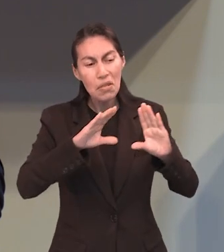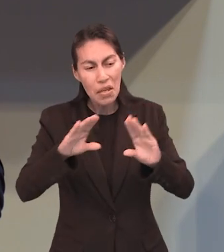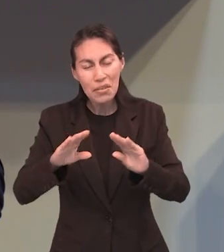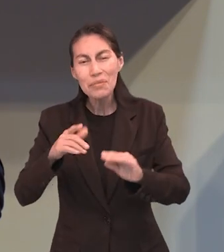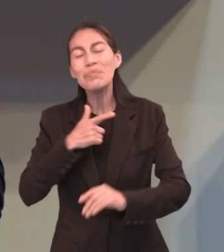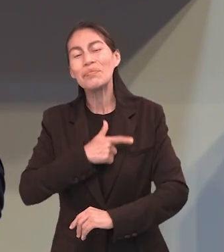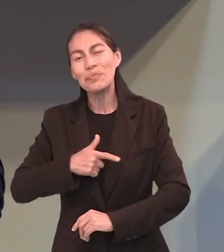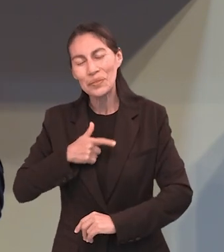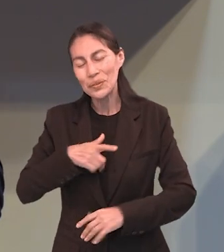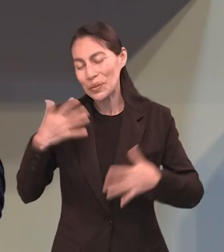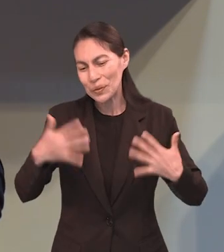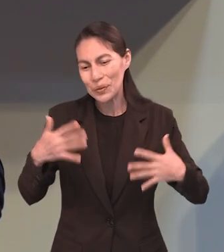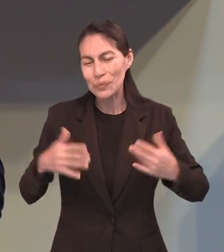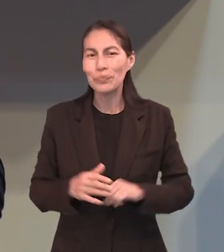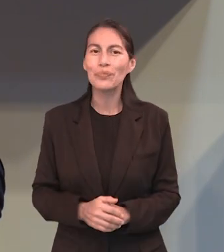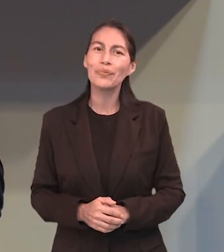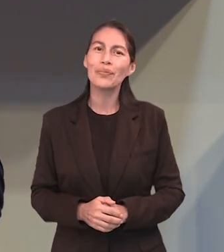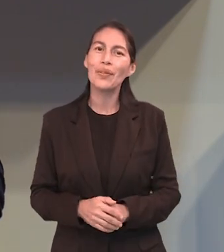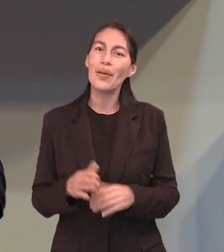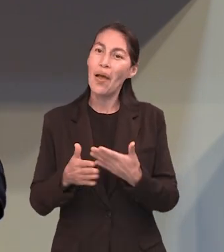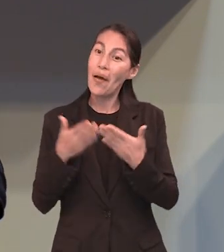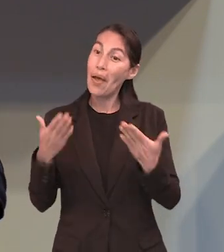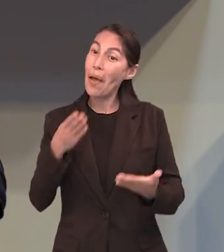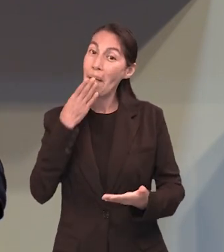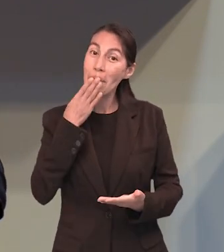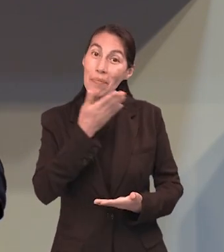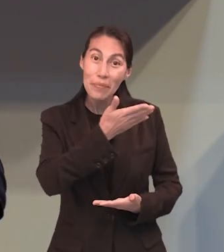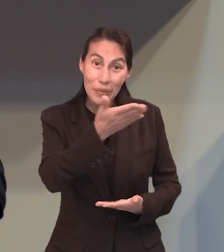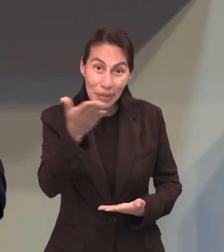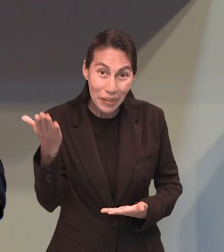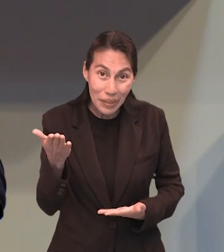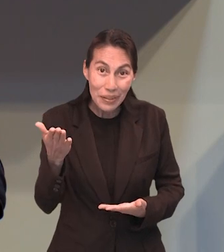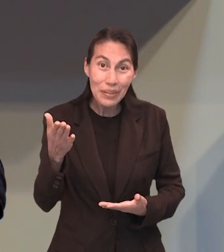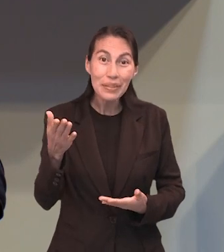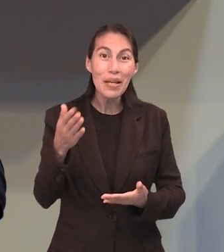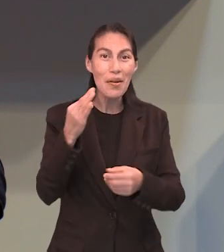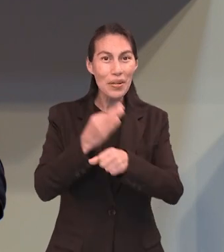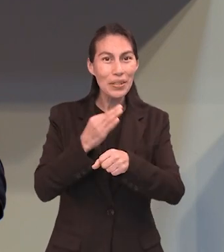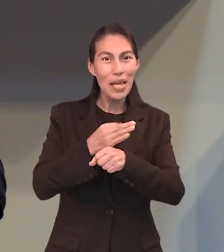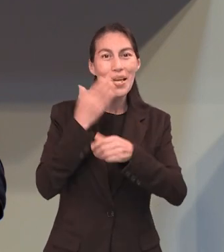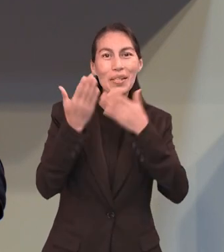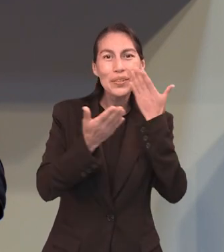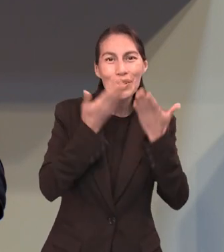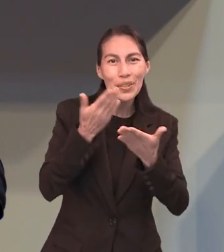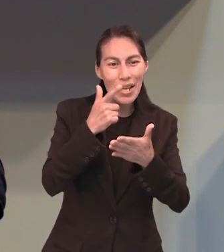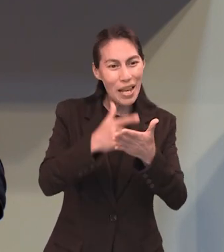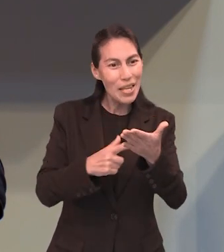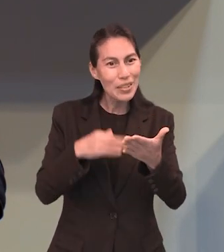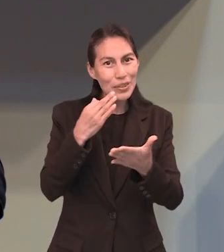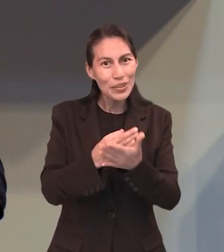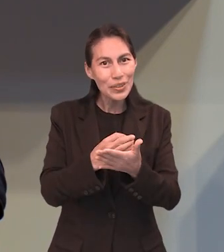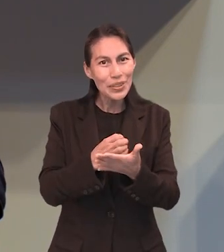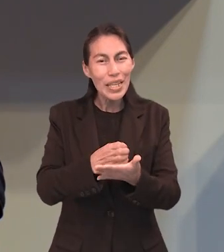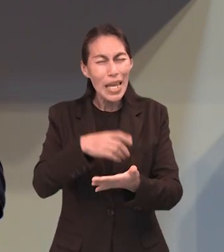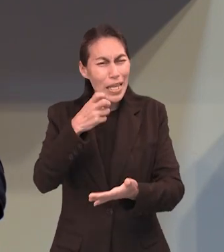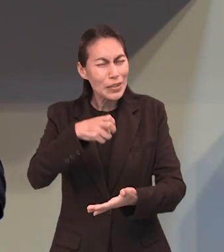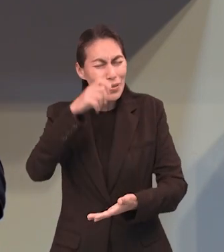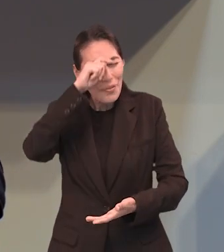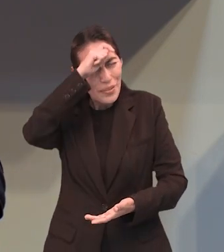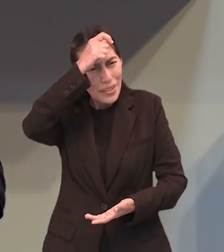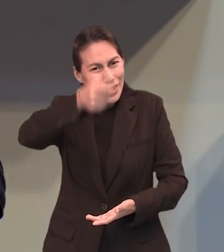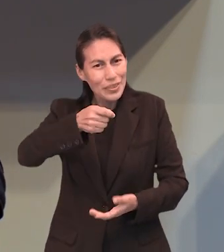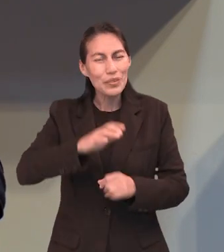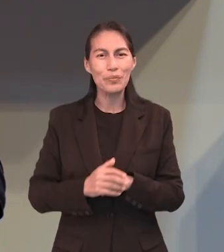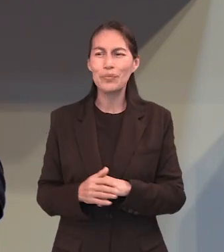Muy bien, pues bienvenidos a este repaso de la lección que sin duda será de gran bendición. Y Frania, ¿por qué no nos